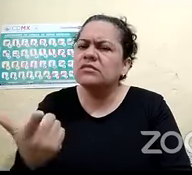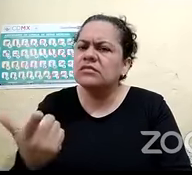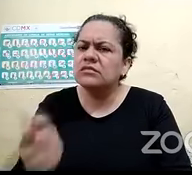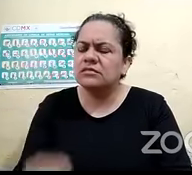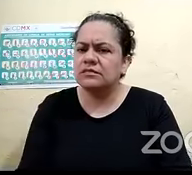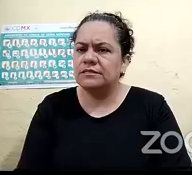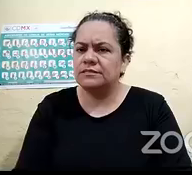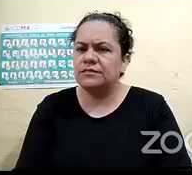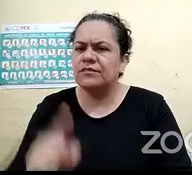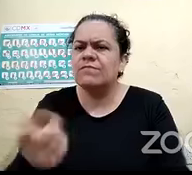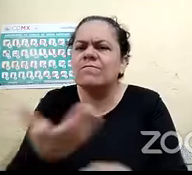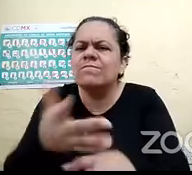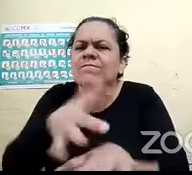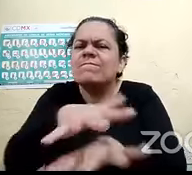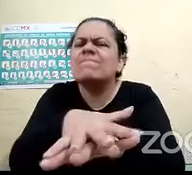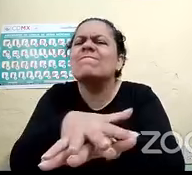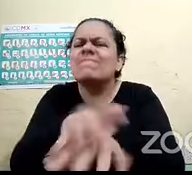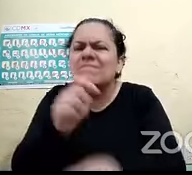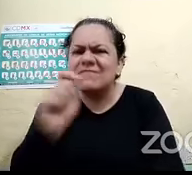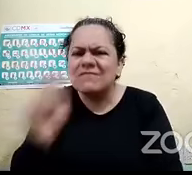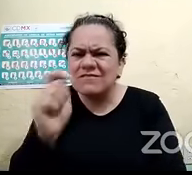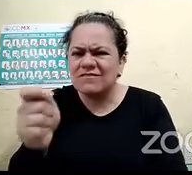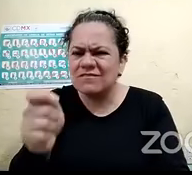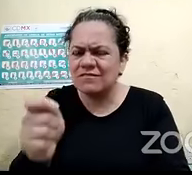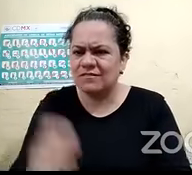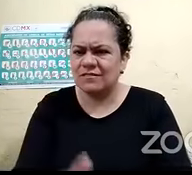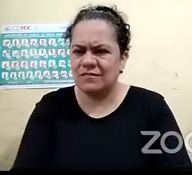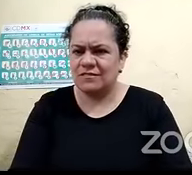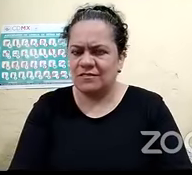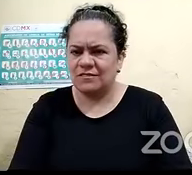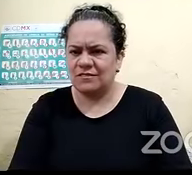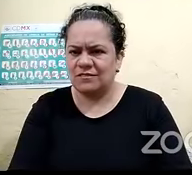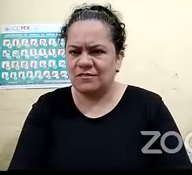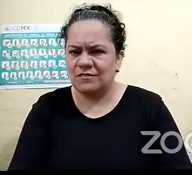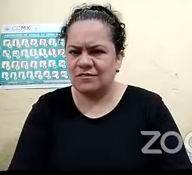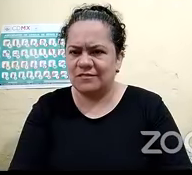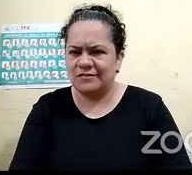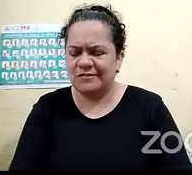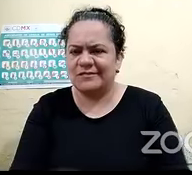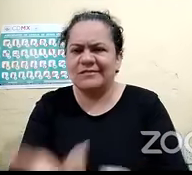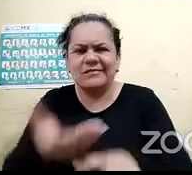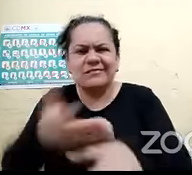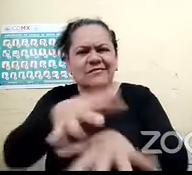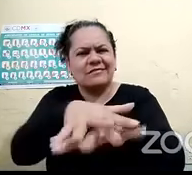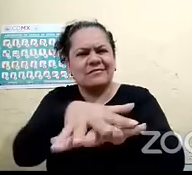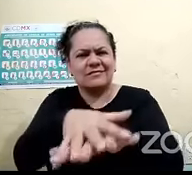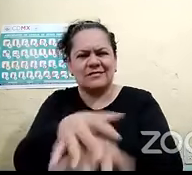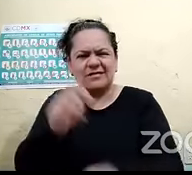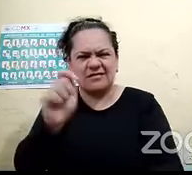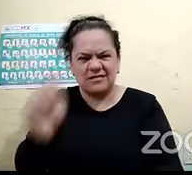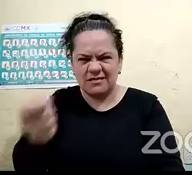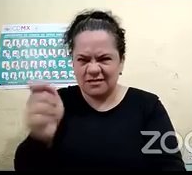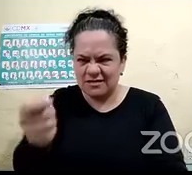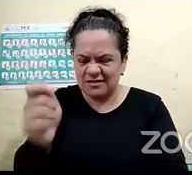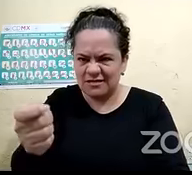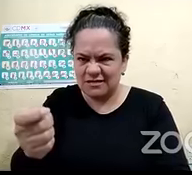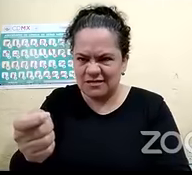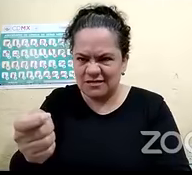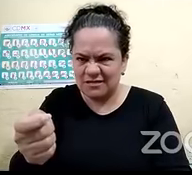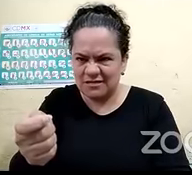inclusión? ¿Qué es la inclusión? Porque hablamos mucho de ser una sociedad